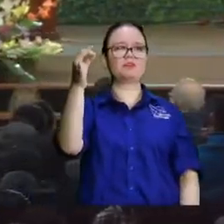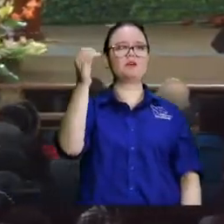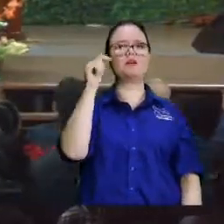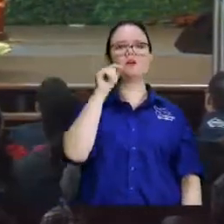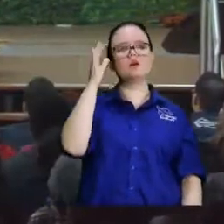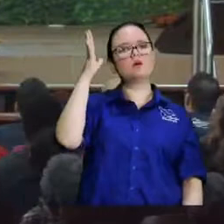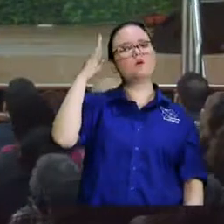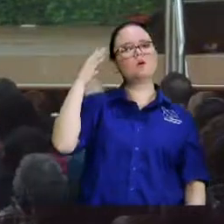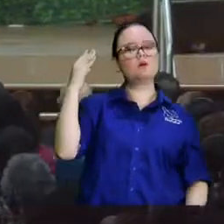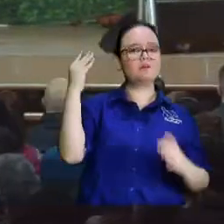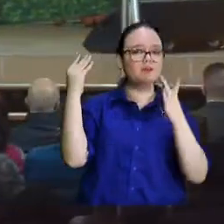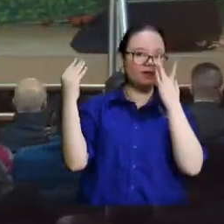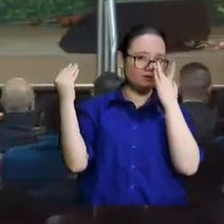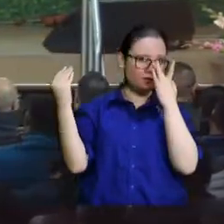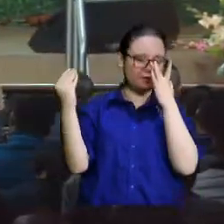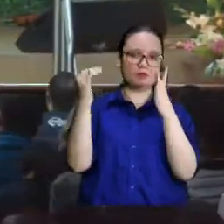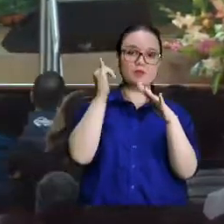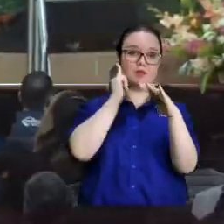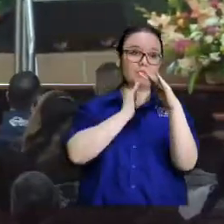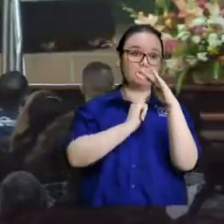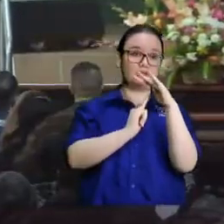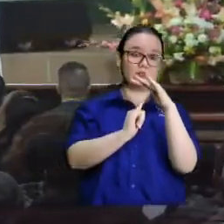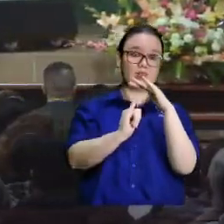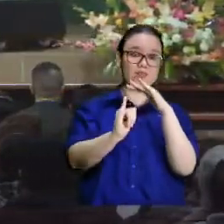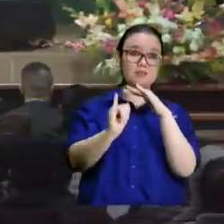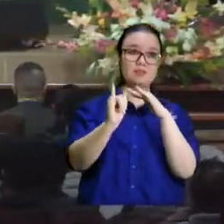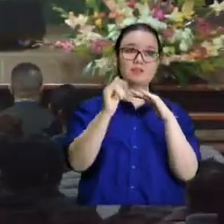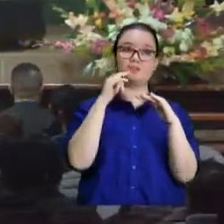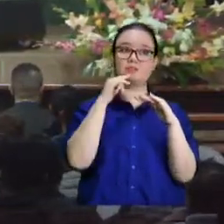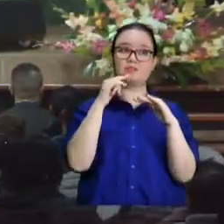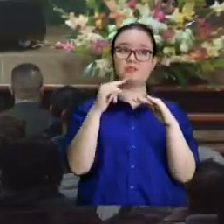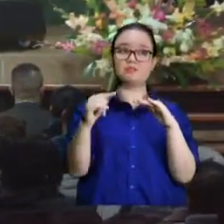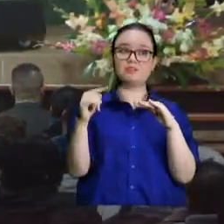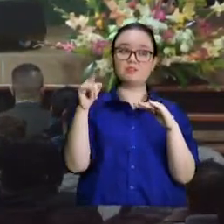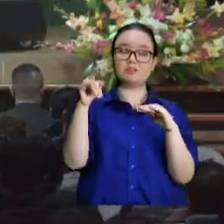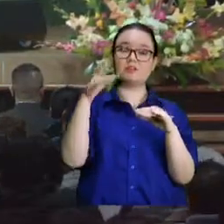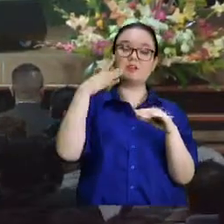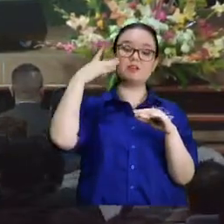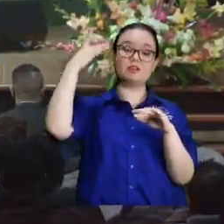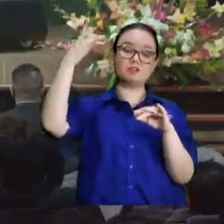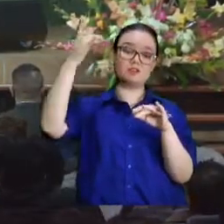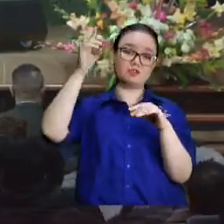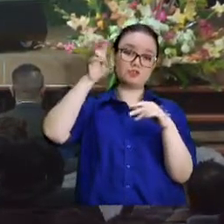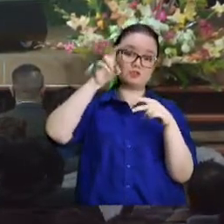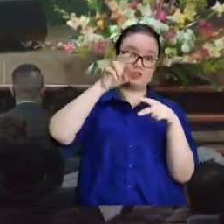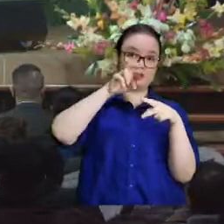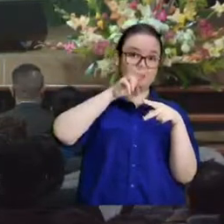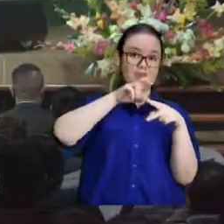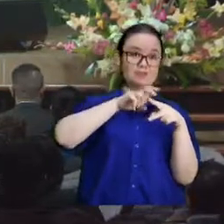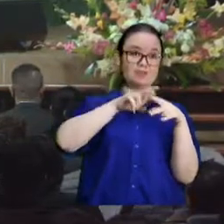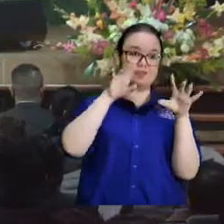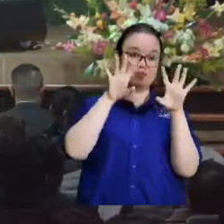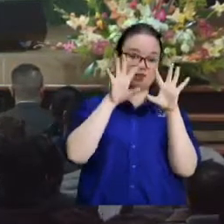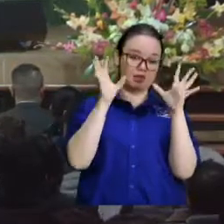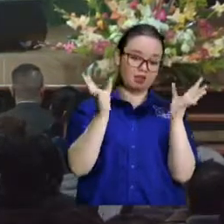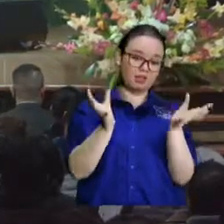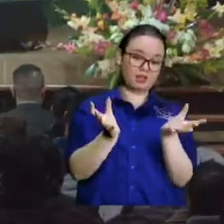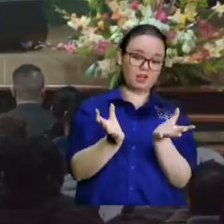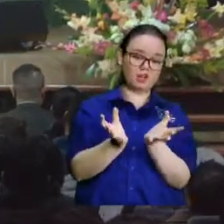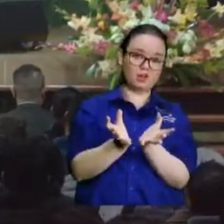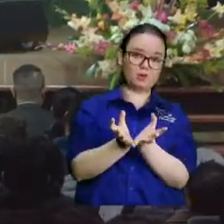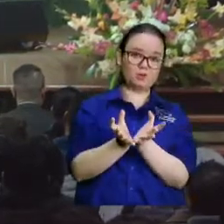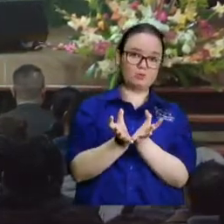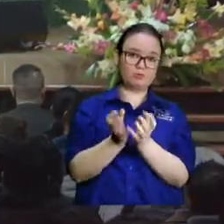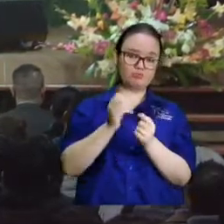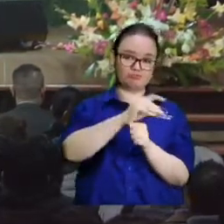olvidándose de lo que dice Isaías capítulo 40 que Dios se sienta en la redondez en el globo de la tierra la única diferencia que ellos